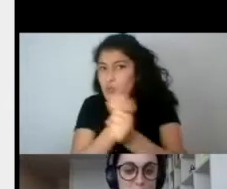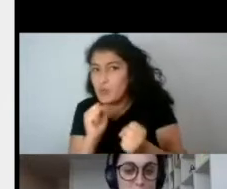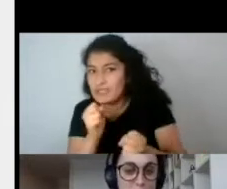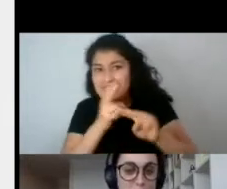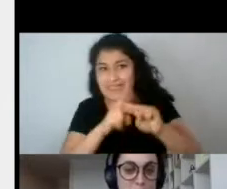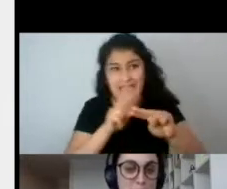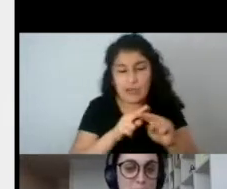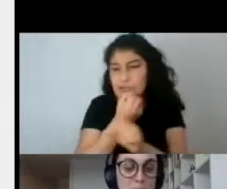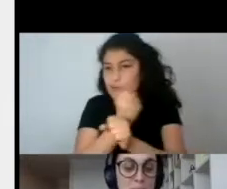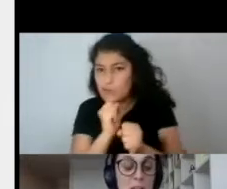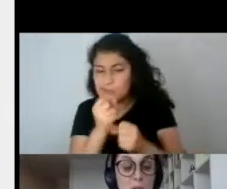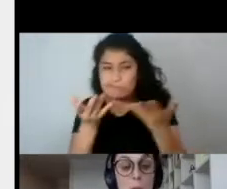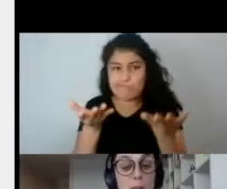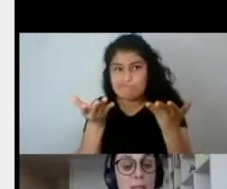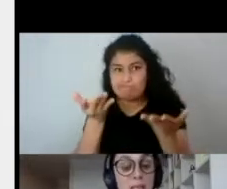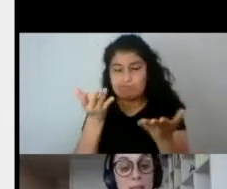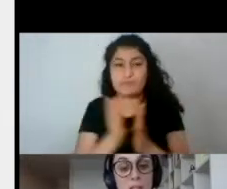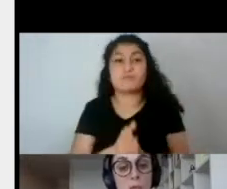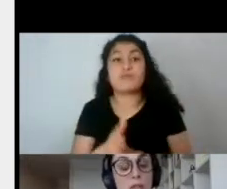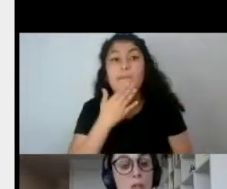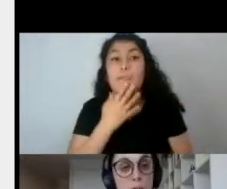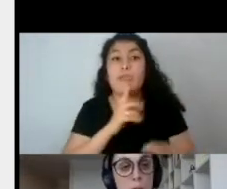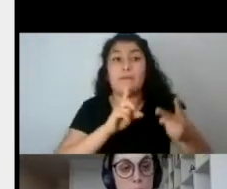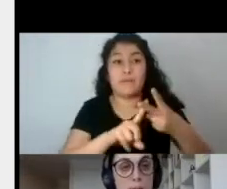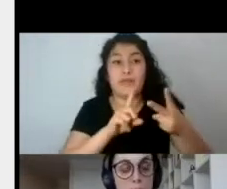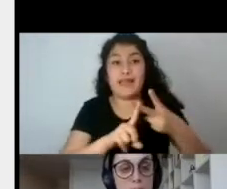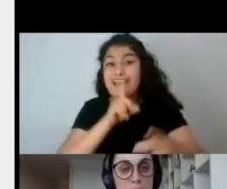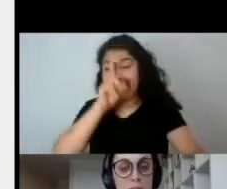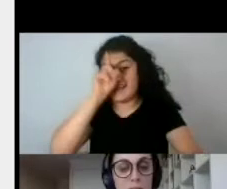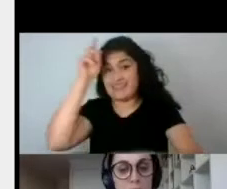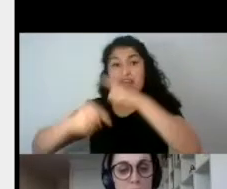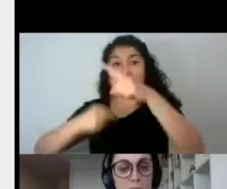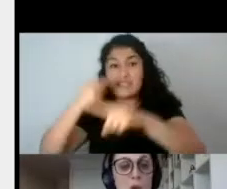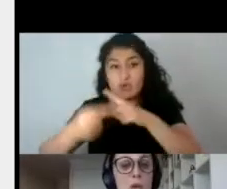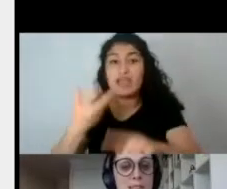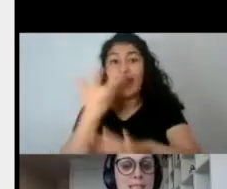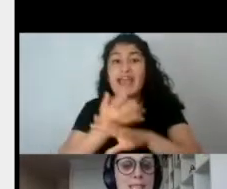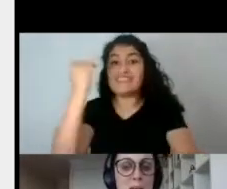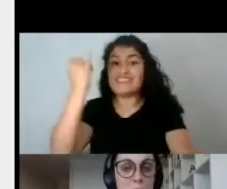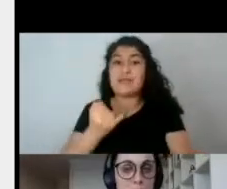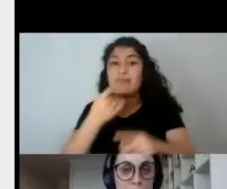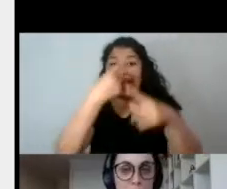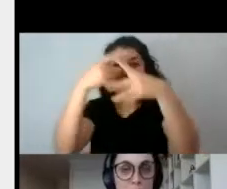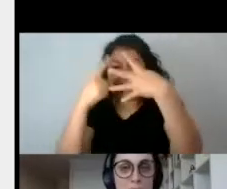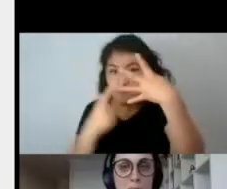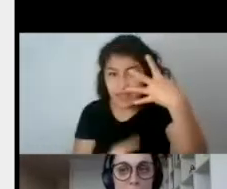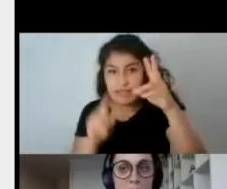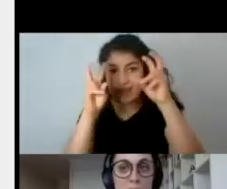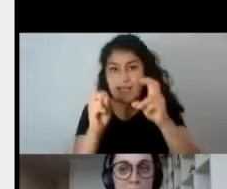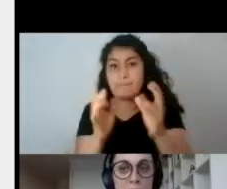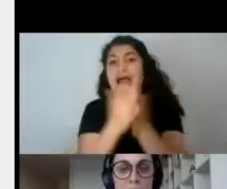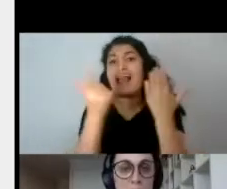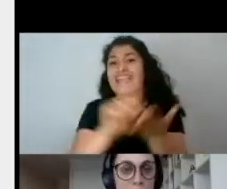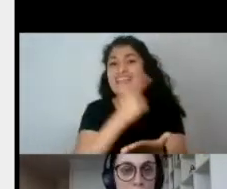punto. Lo segundo es que la tradición que configura cada género literario no es neutra, ¿no? El canon